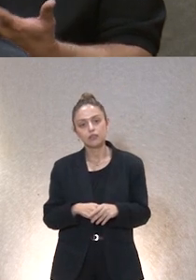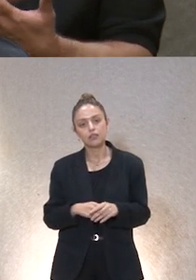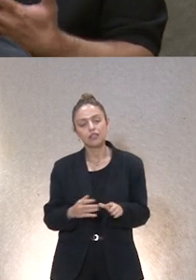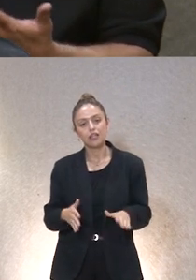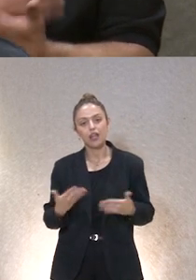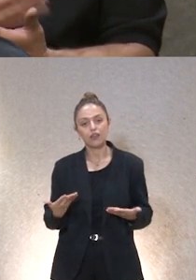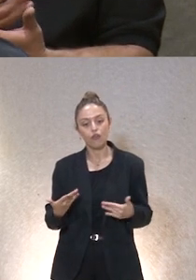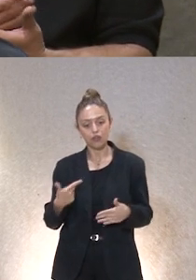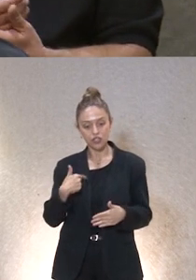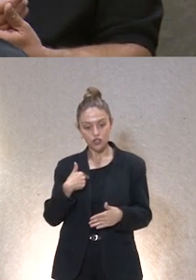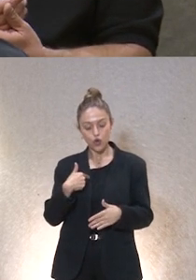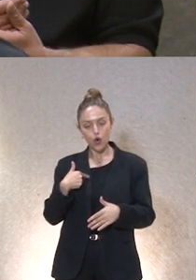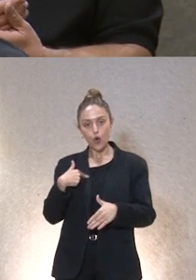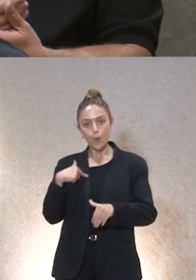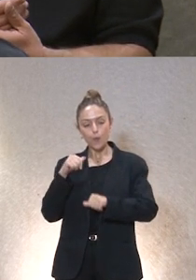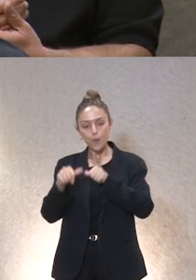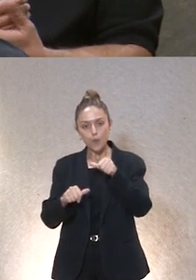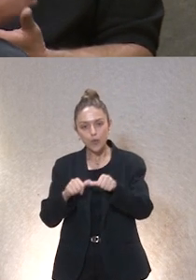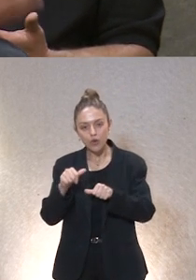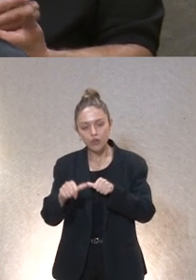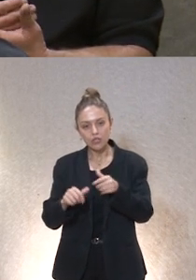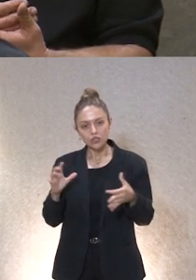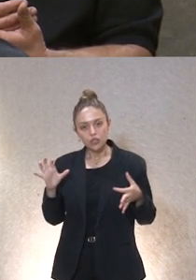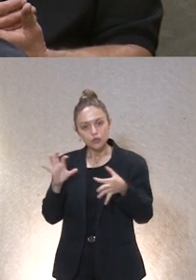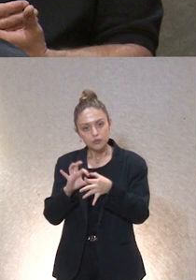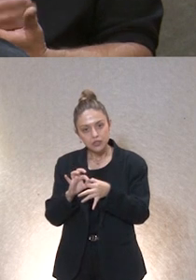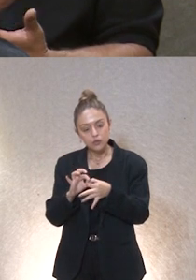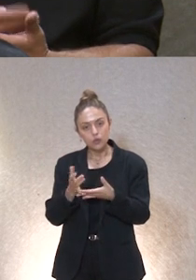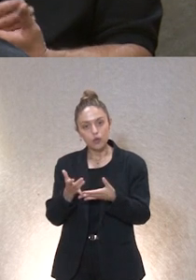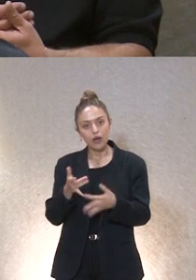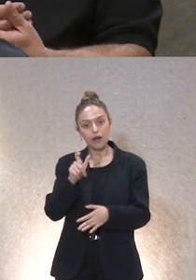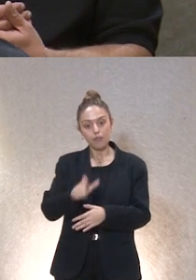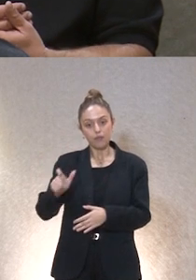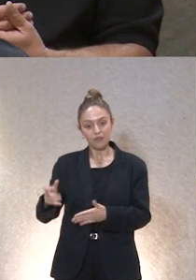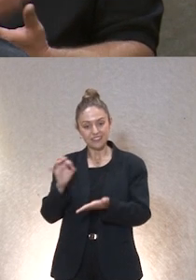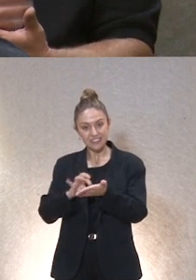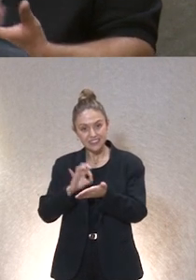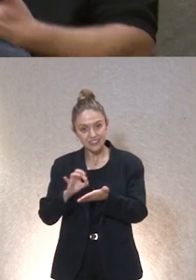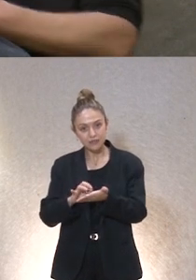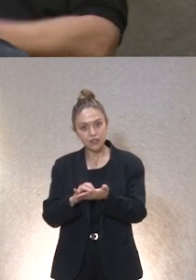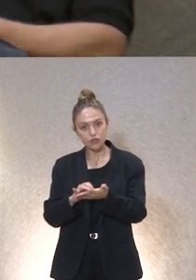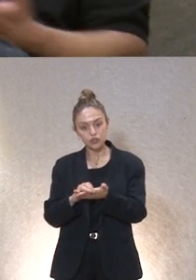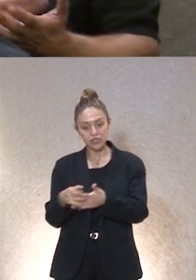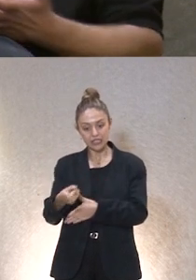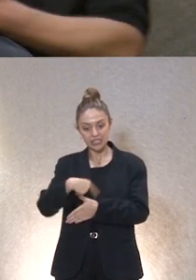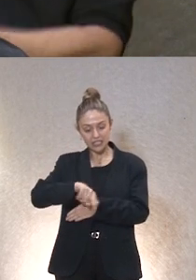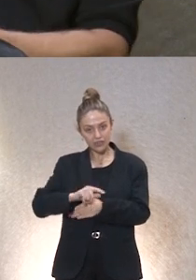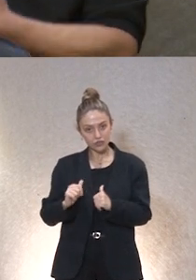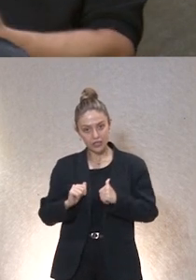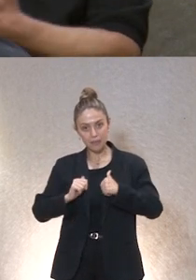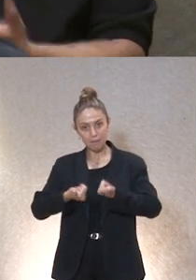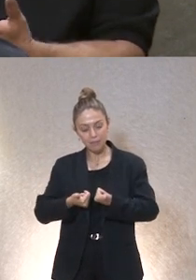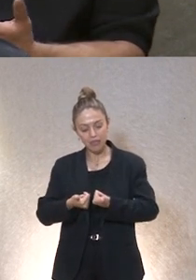en cuanto tú metes en el proceso ¿no? o vinculas en el proceso a las personas del servicio y a los familiares y son ellos los que comienzan a tirar